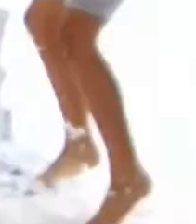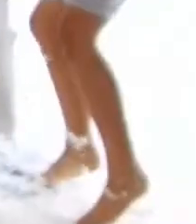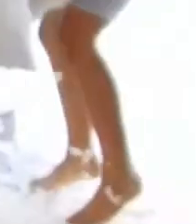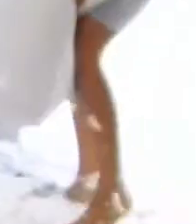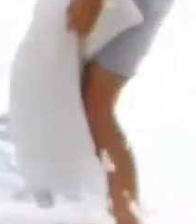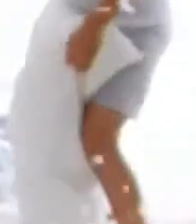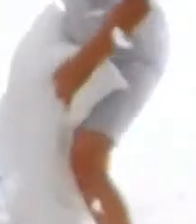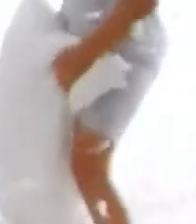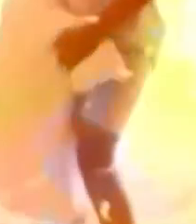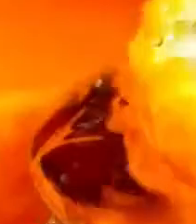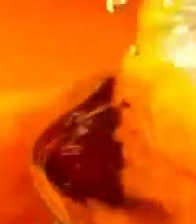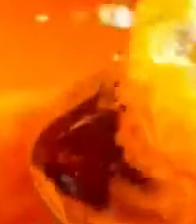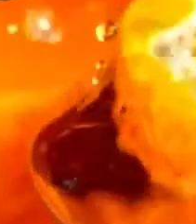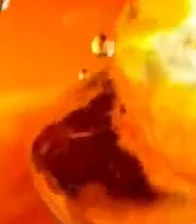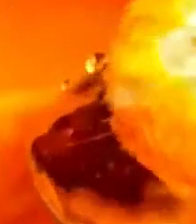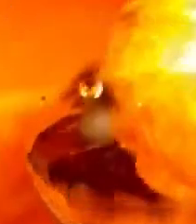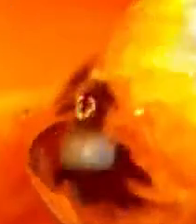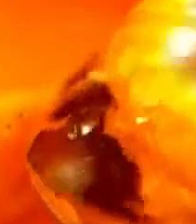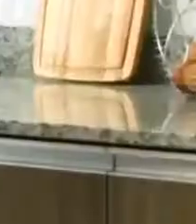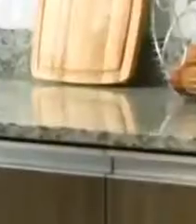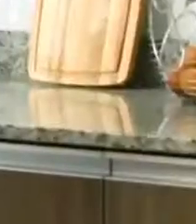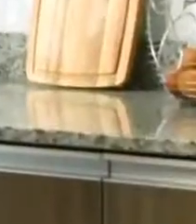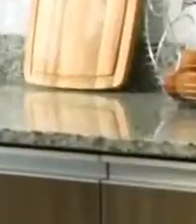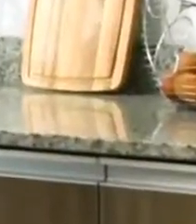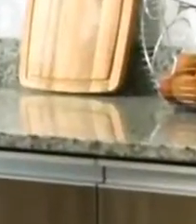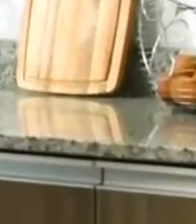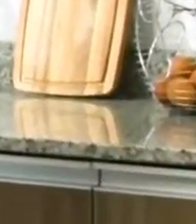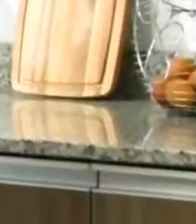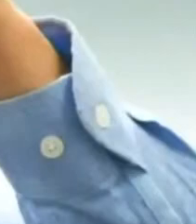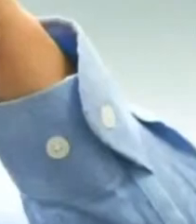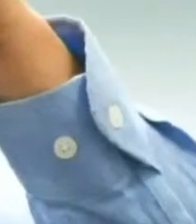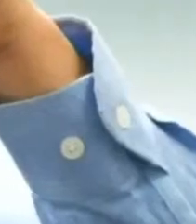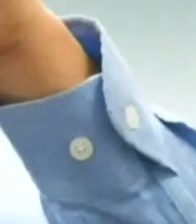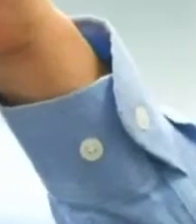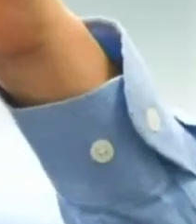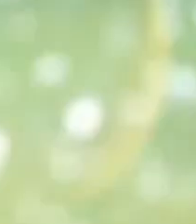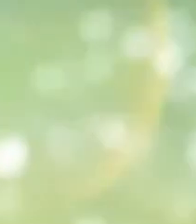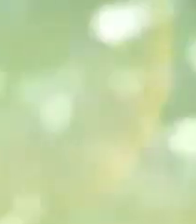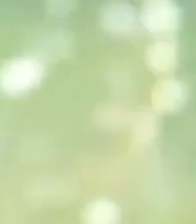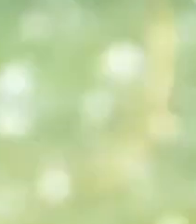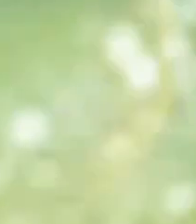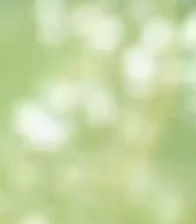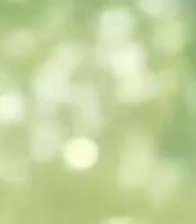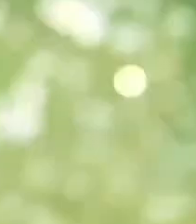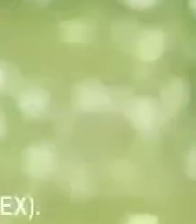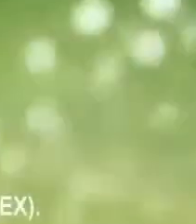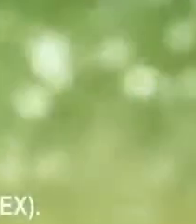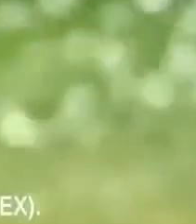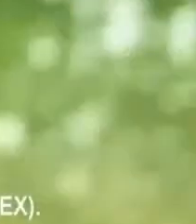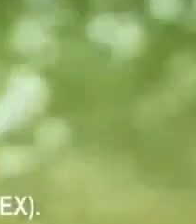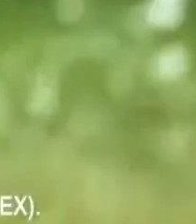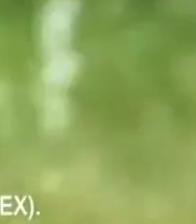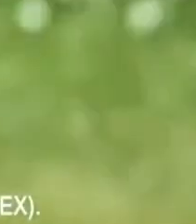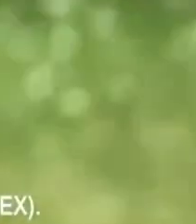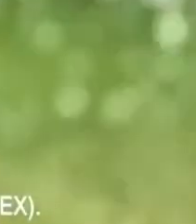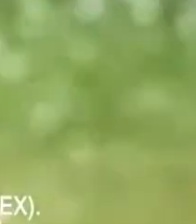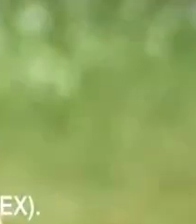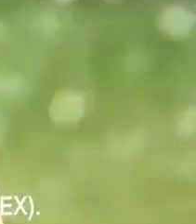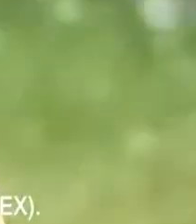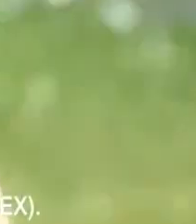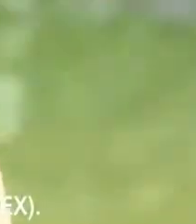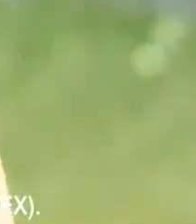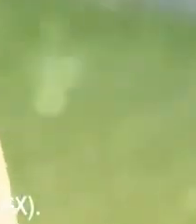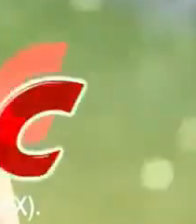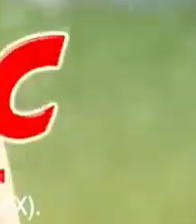Empieza el día con Pulp Naranja. Ese sabor que a todos nos encanta. Con dos vasos de Pulp Naranja